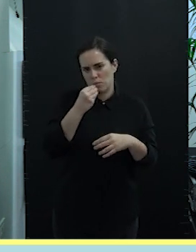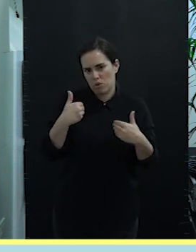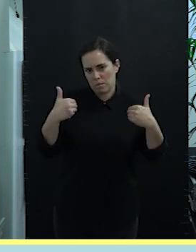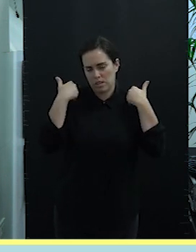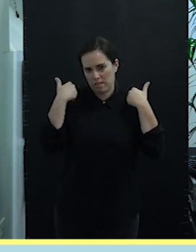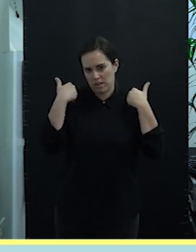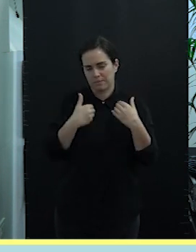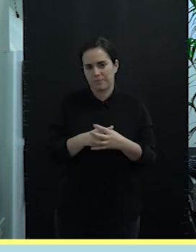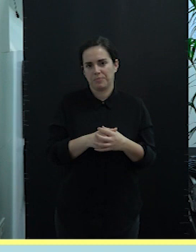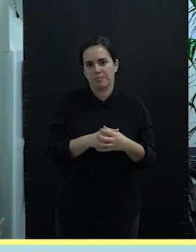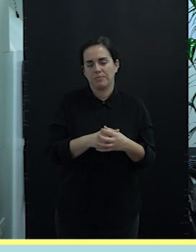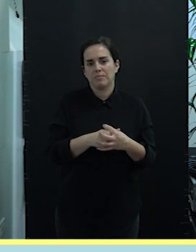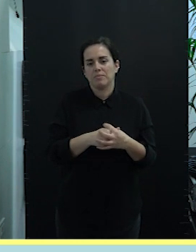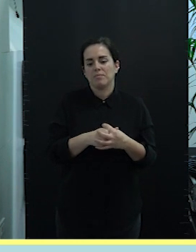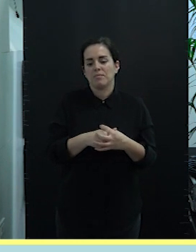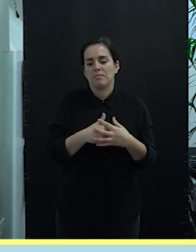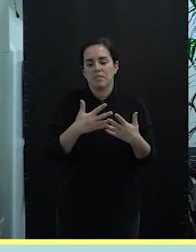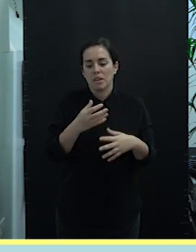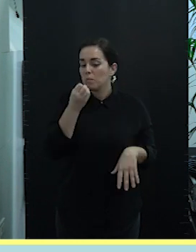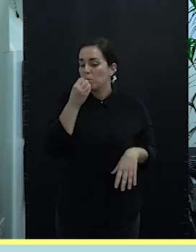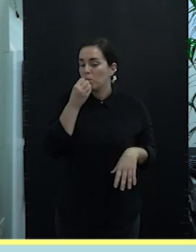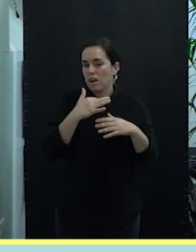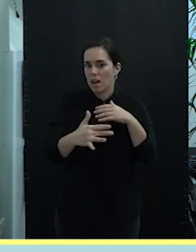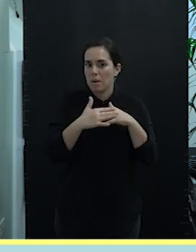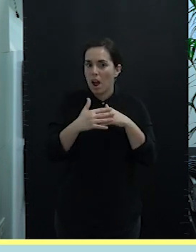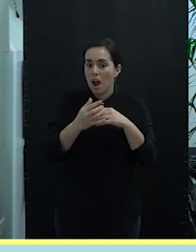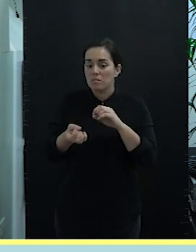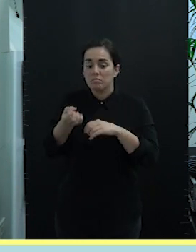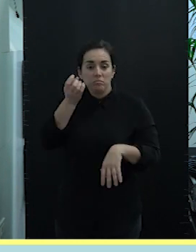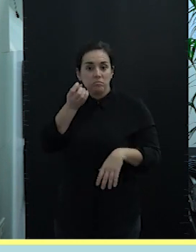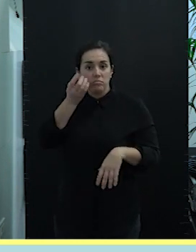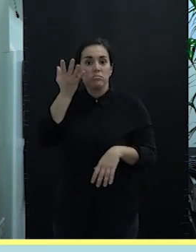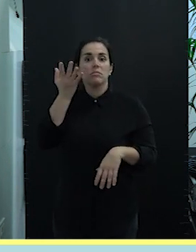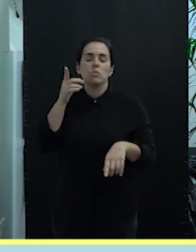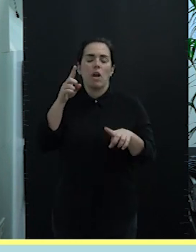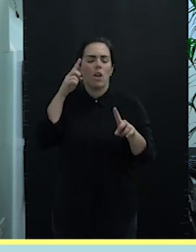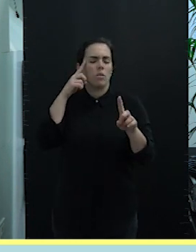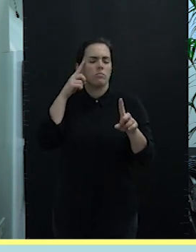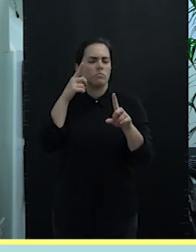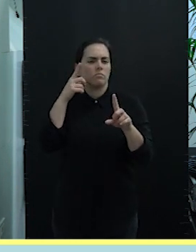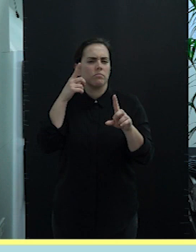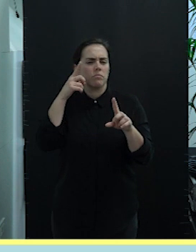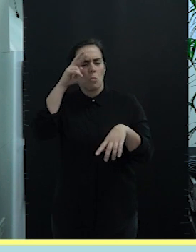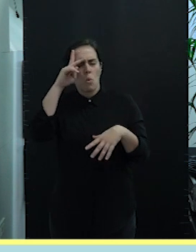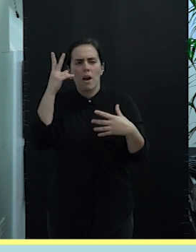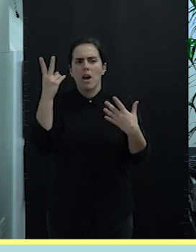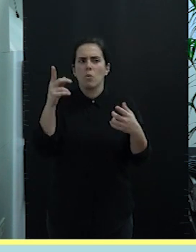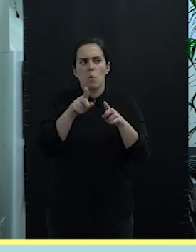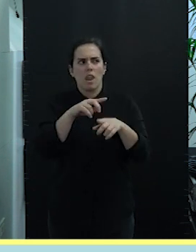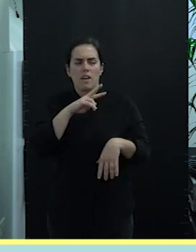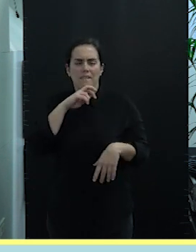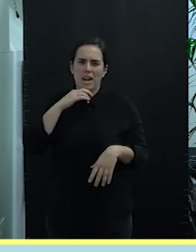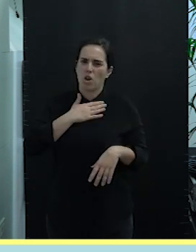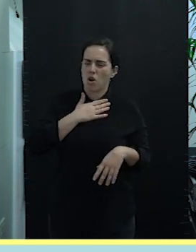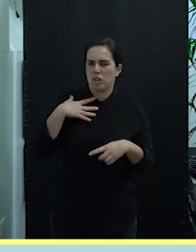Por tanto, Buenamar nace como una iniciativa preocupada de no perder el valor de lo nuestro, el valor de